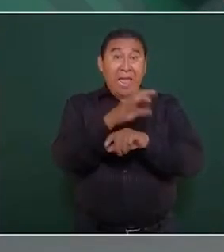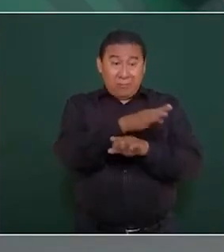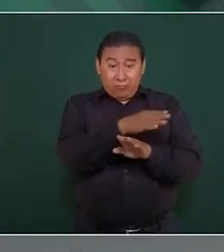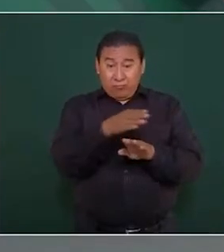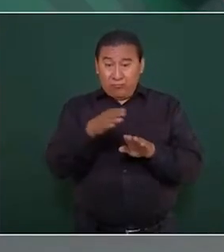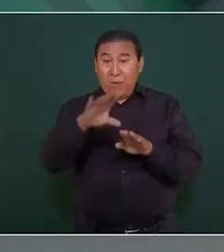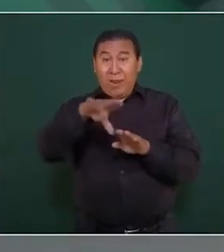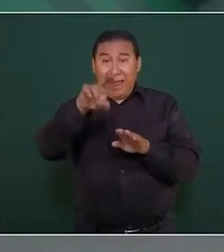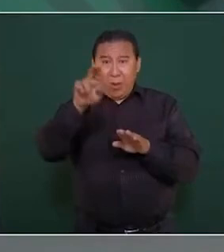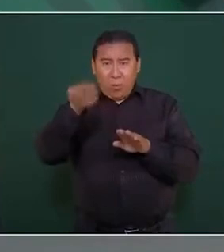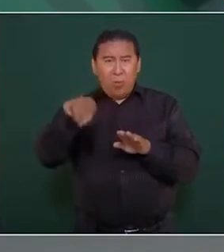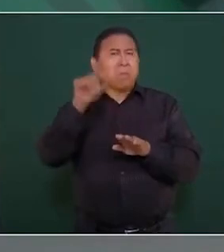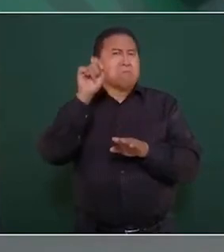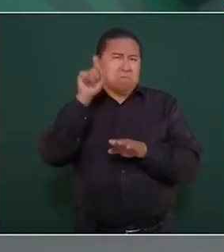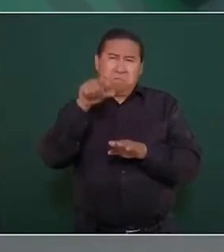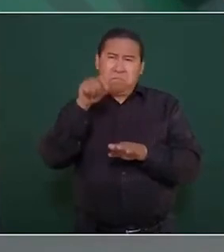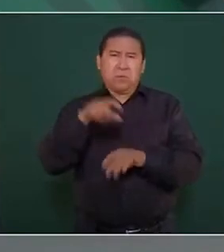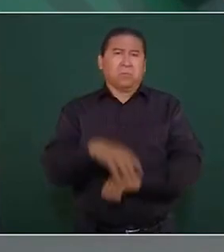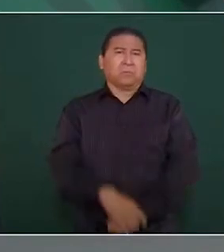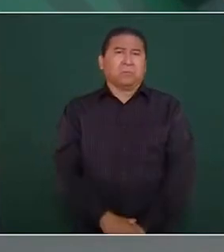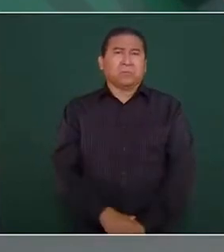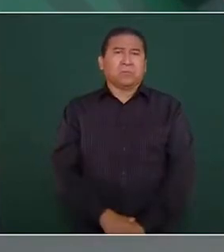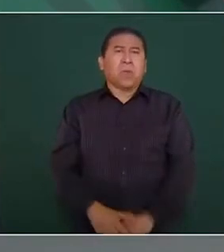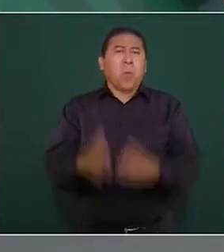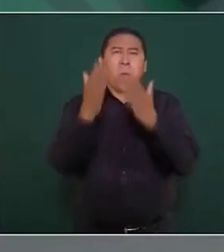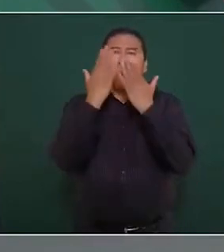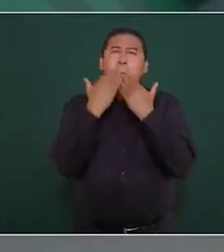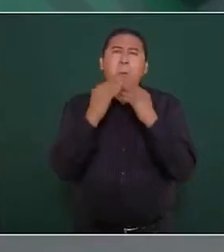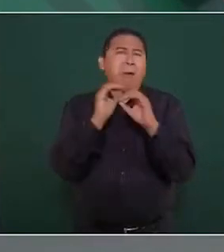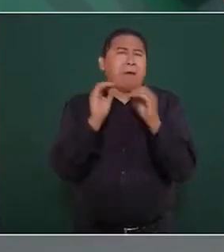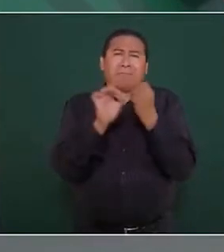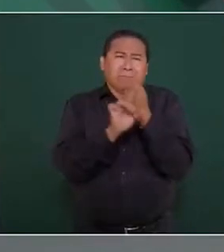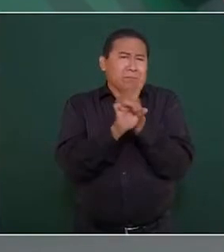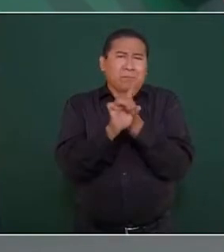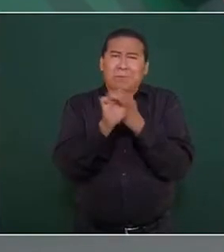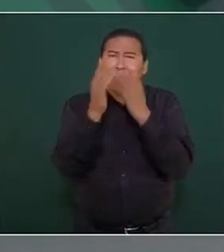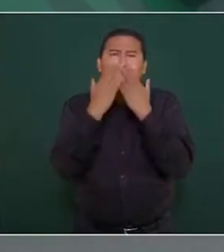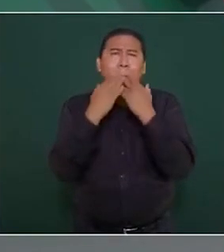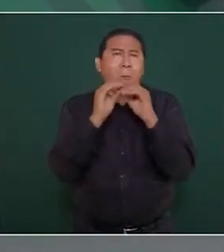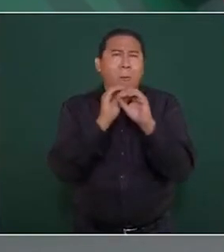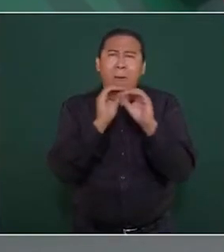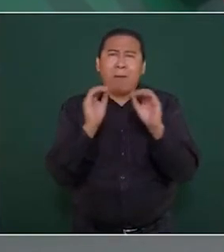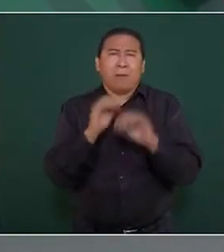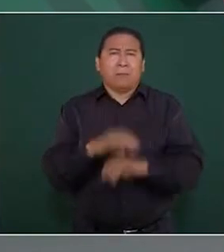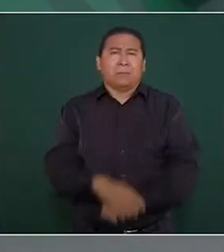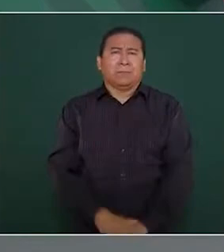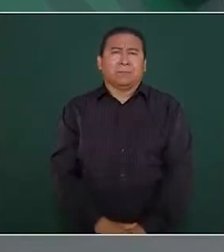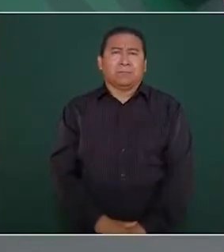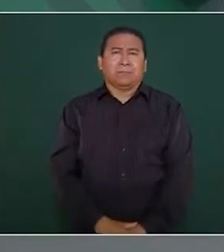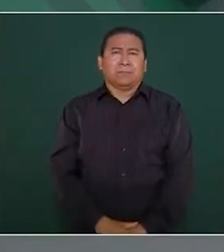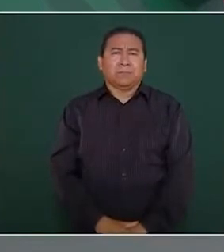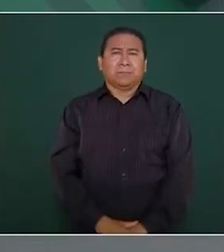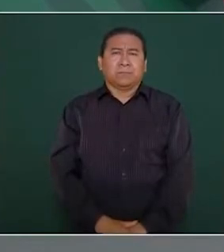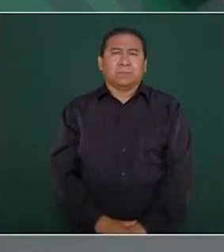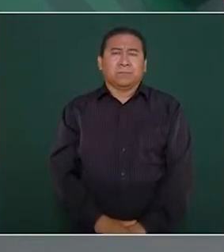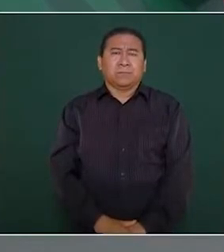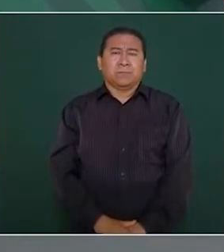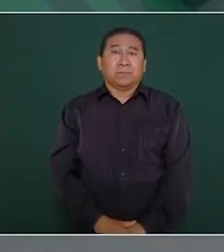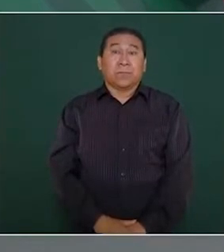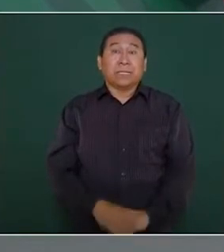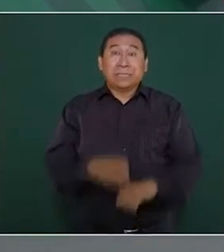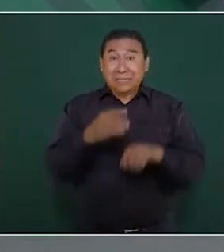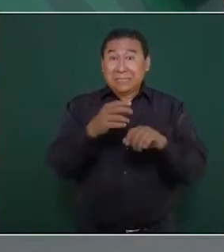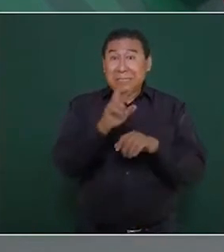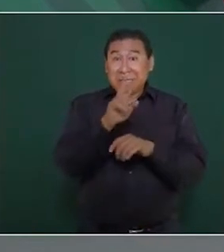lo mismo, no hay ningún problema, es el tramo